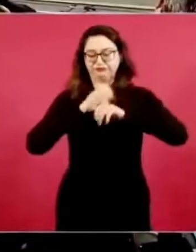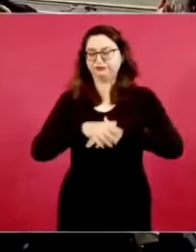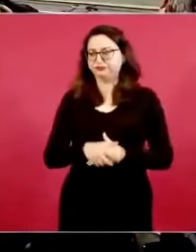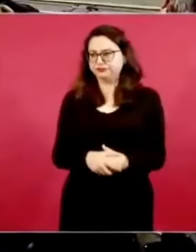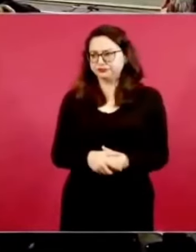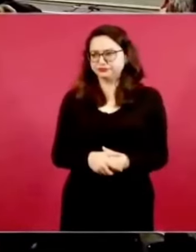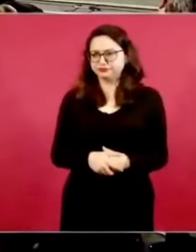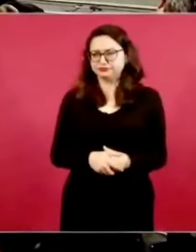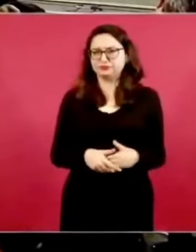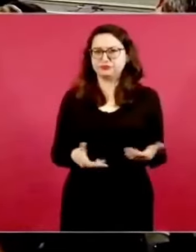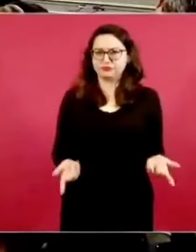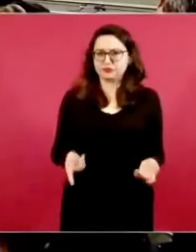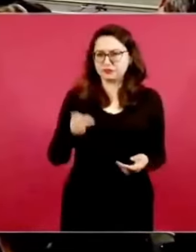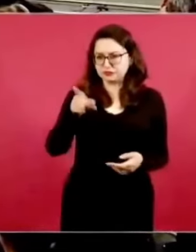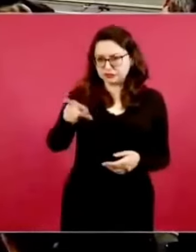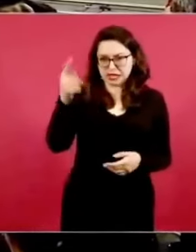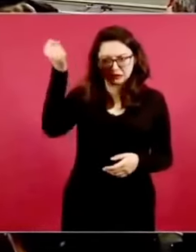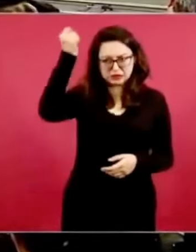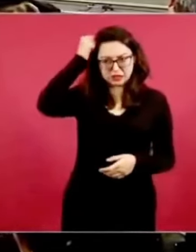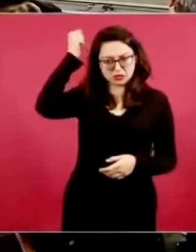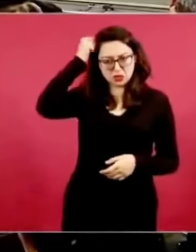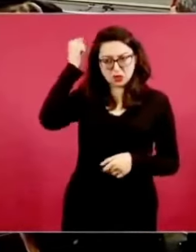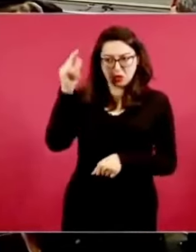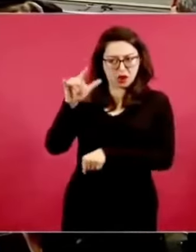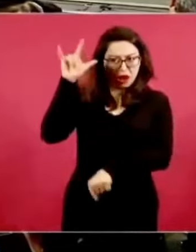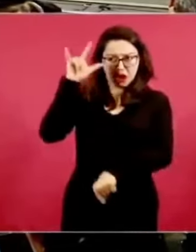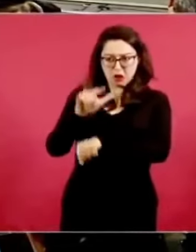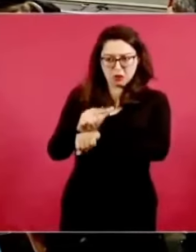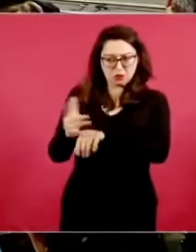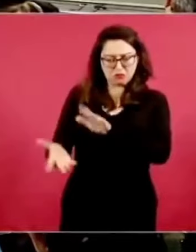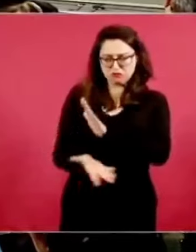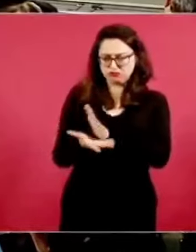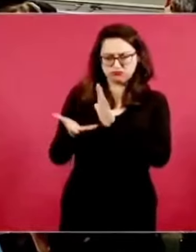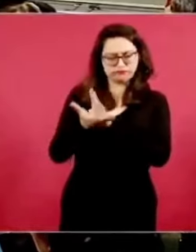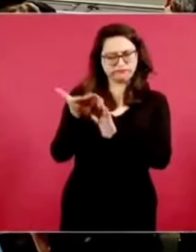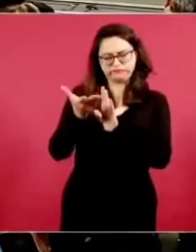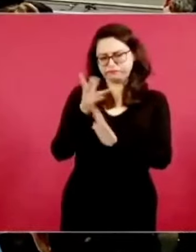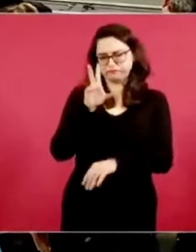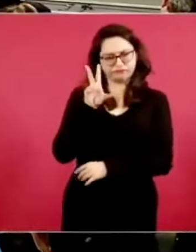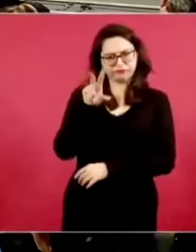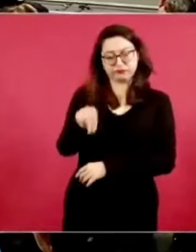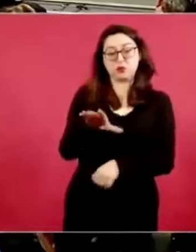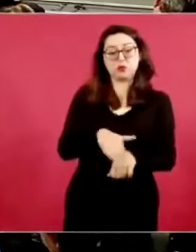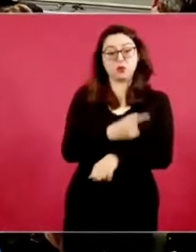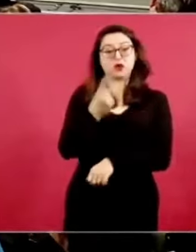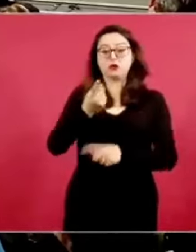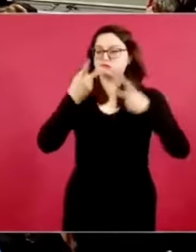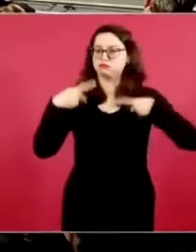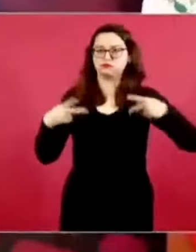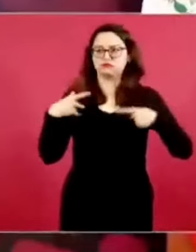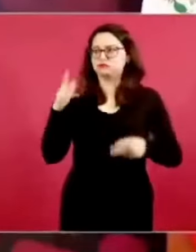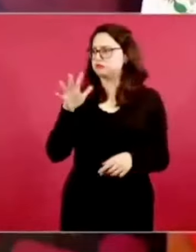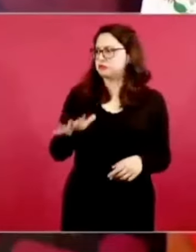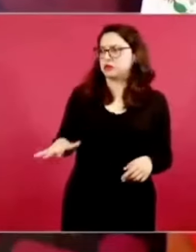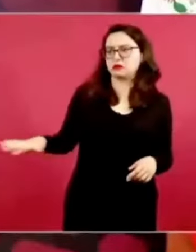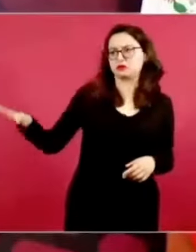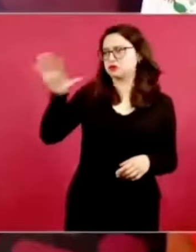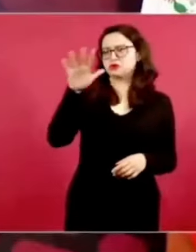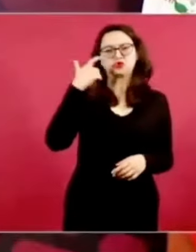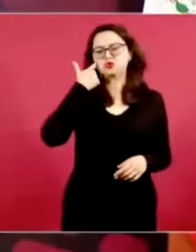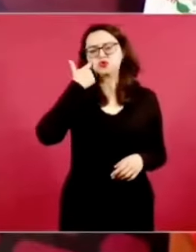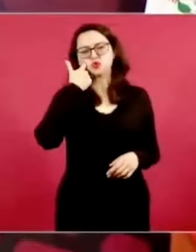Texcoco, porque así lo decidió la gente, en una consulta, y porque era una tranza.